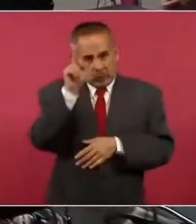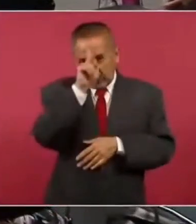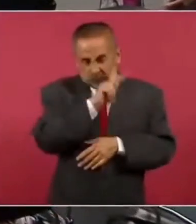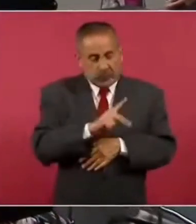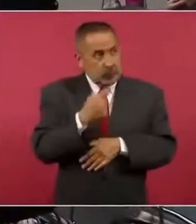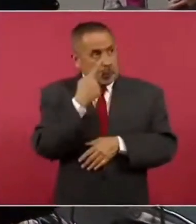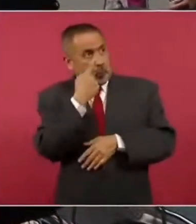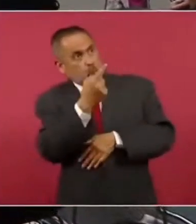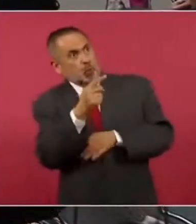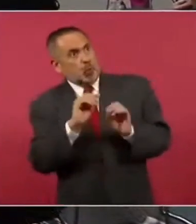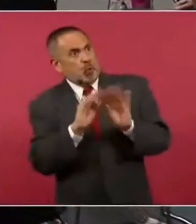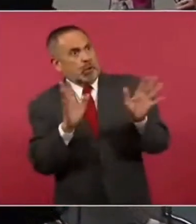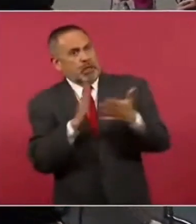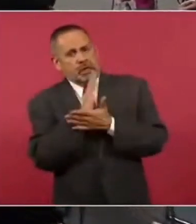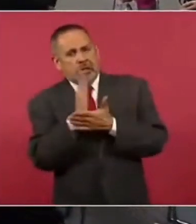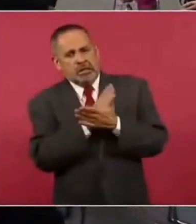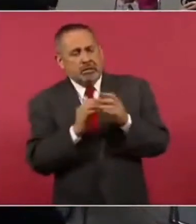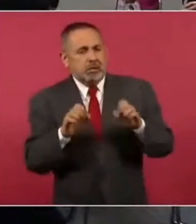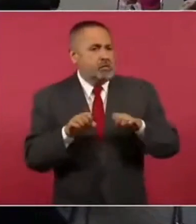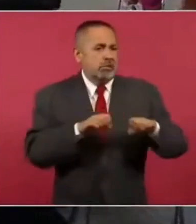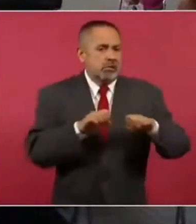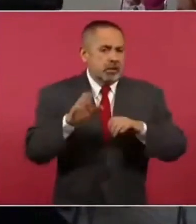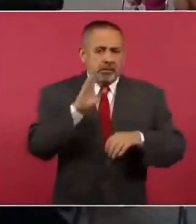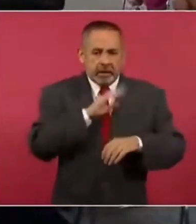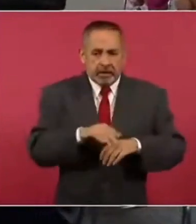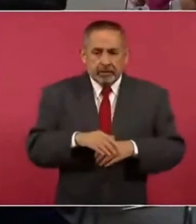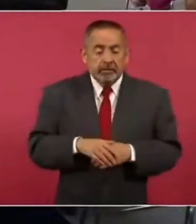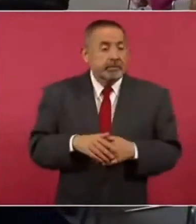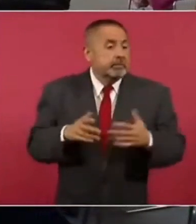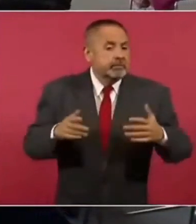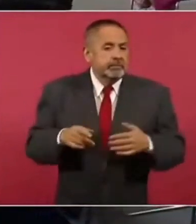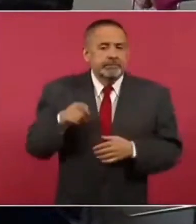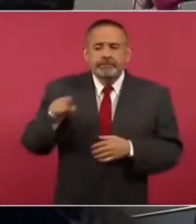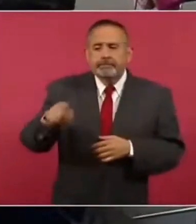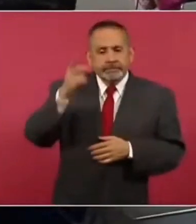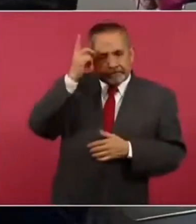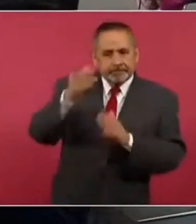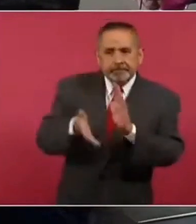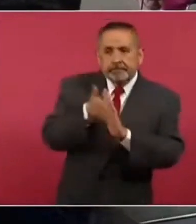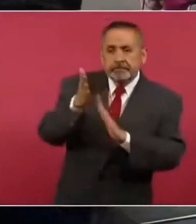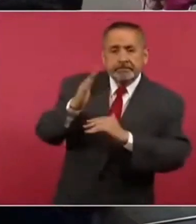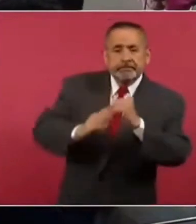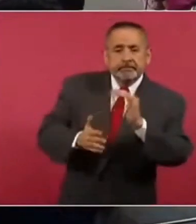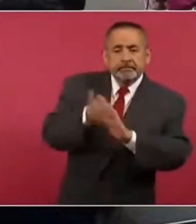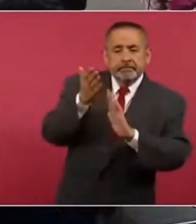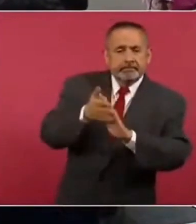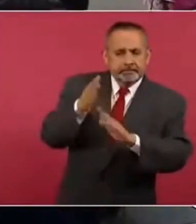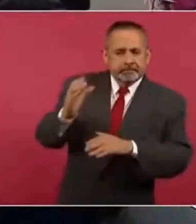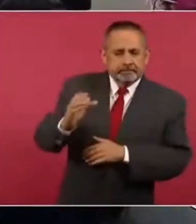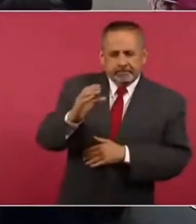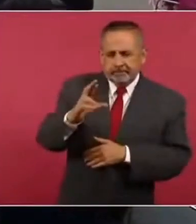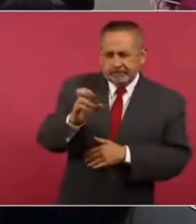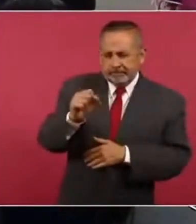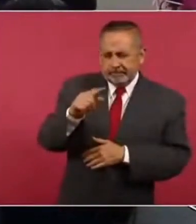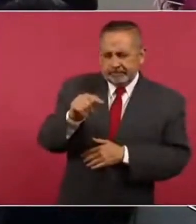visibles y que se dieron cuenta, pero que los que construyeron la constructora Crescento